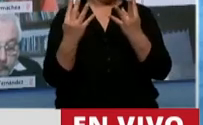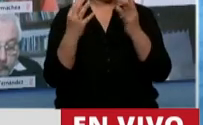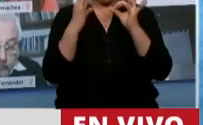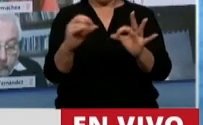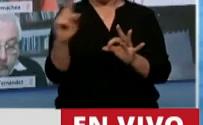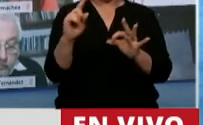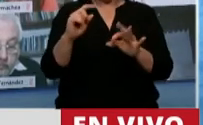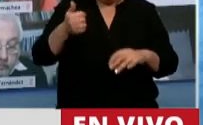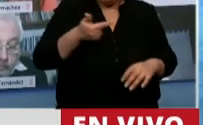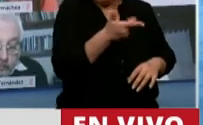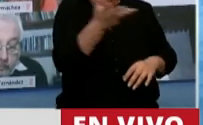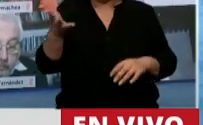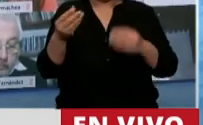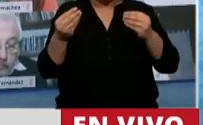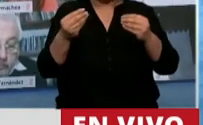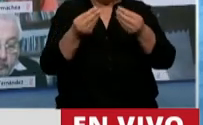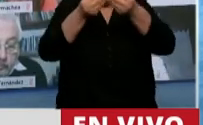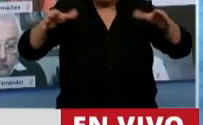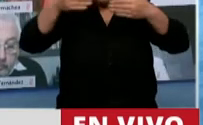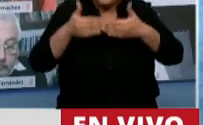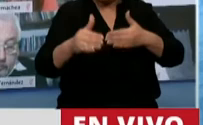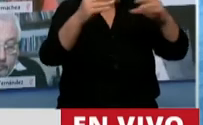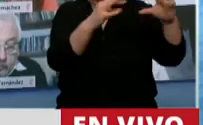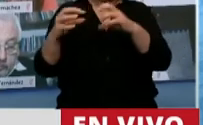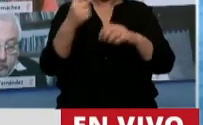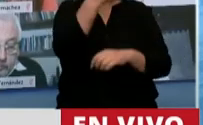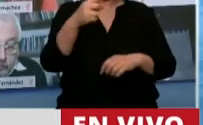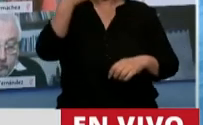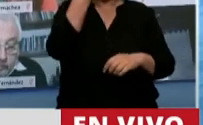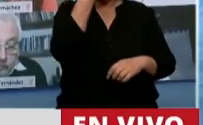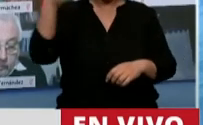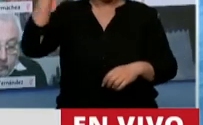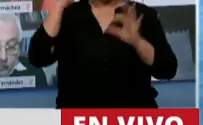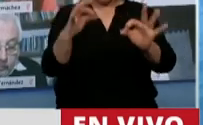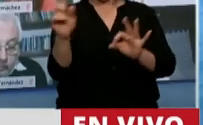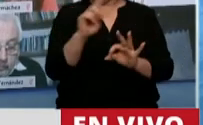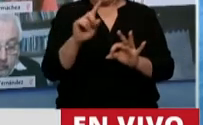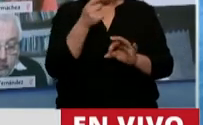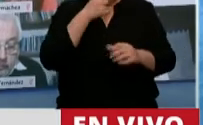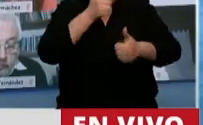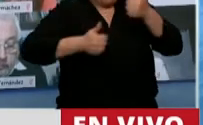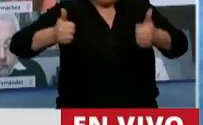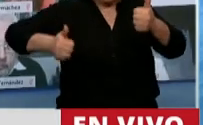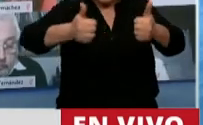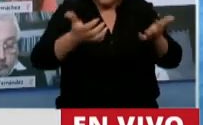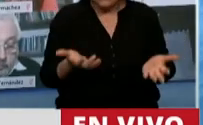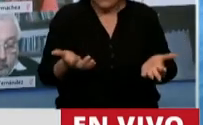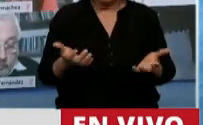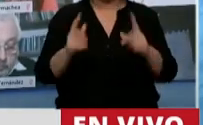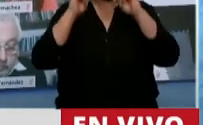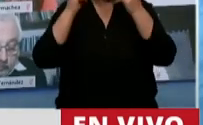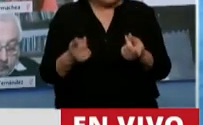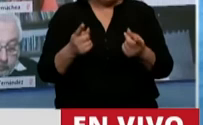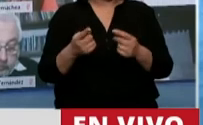llegaba a constituir el quórum válido requerido de 129 diputados. Hemos, Presidente, también por